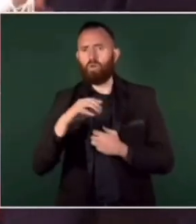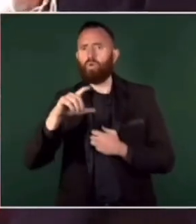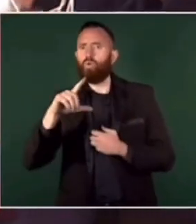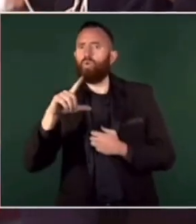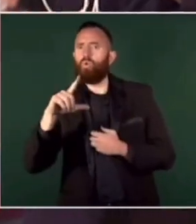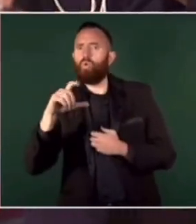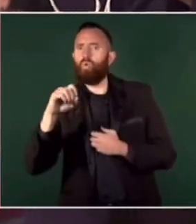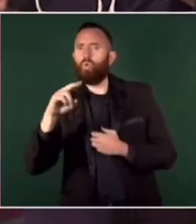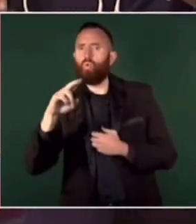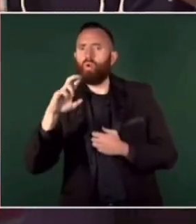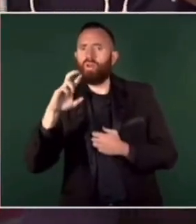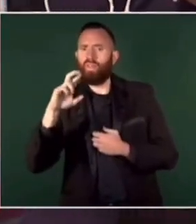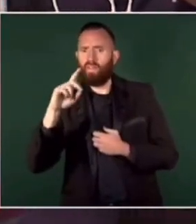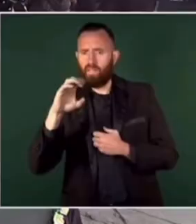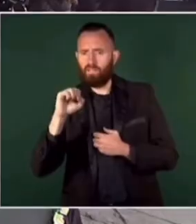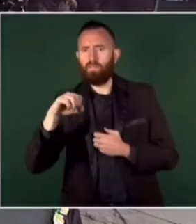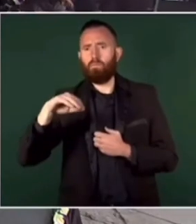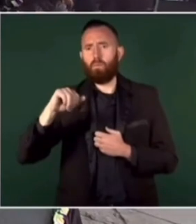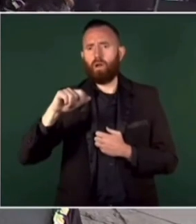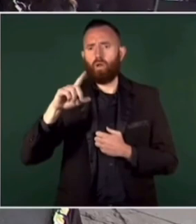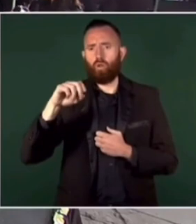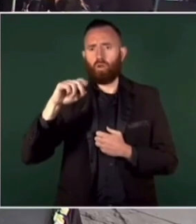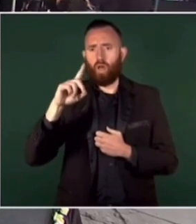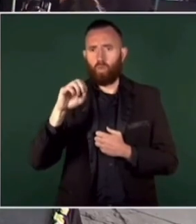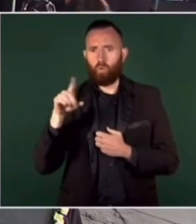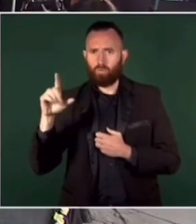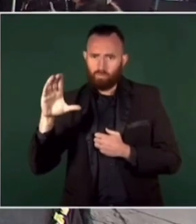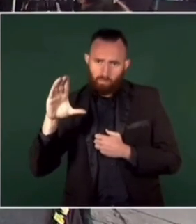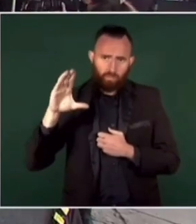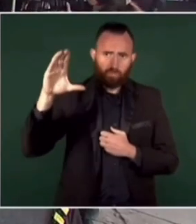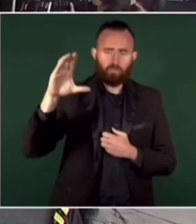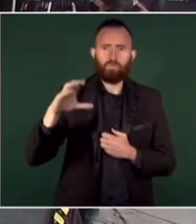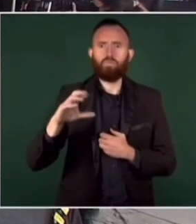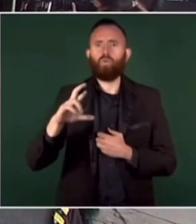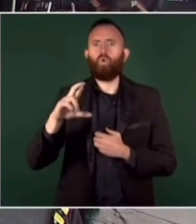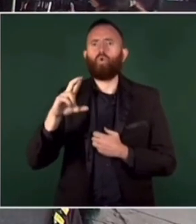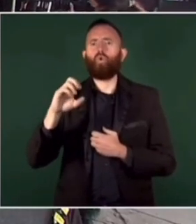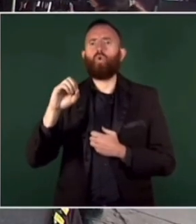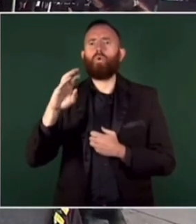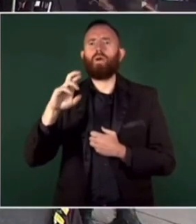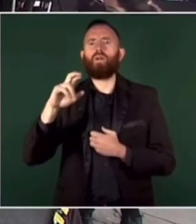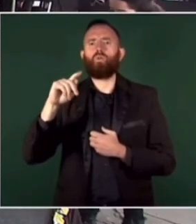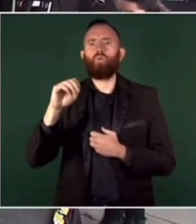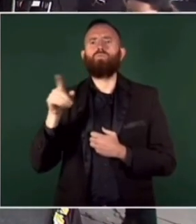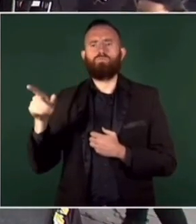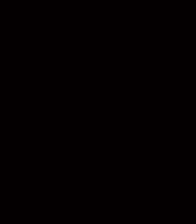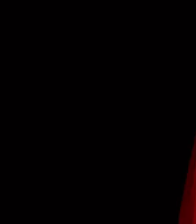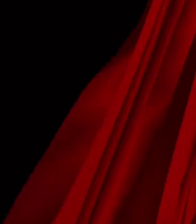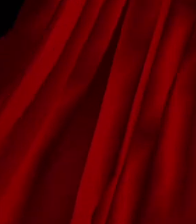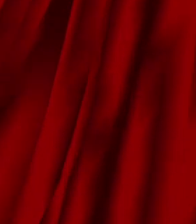Roberto Toledo, presente. Eber López, presente.